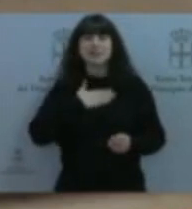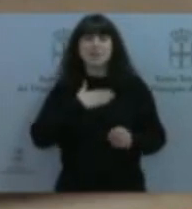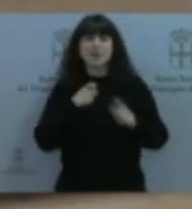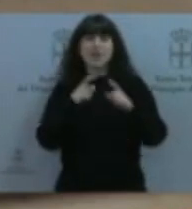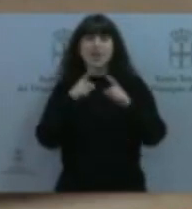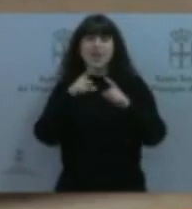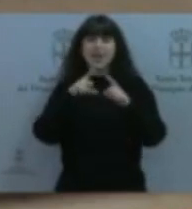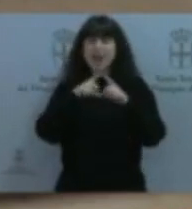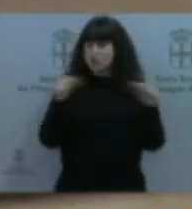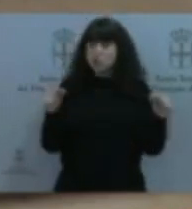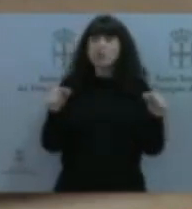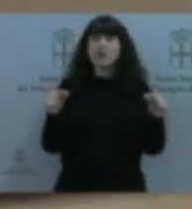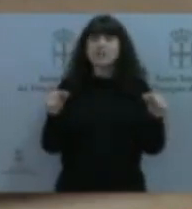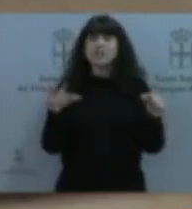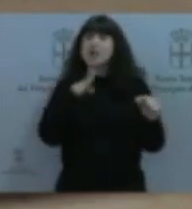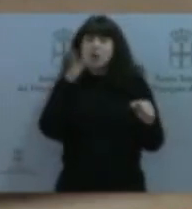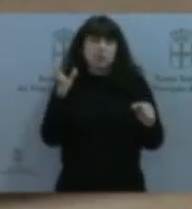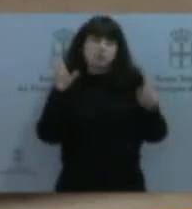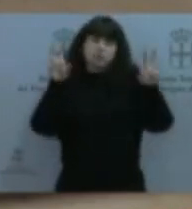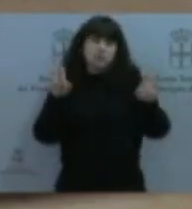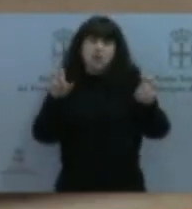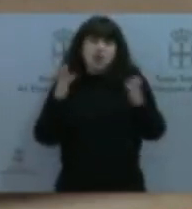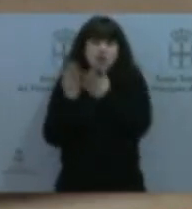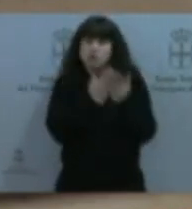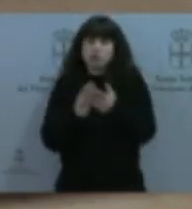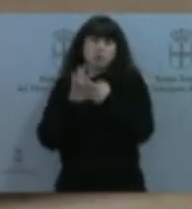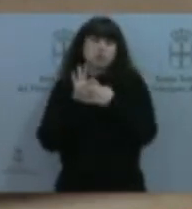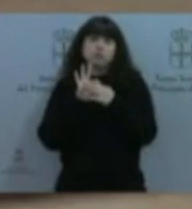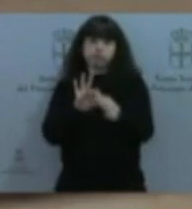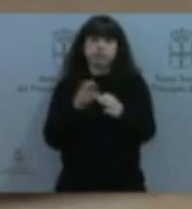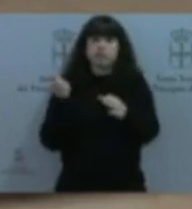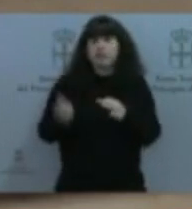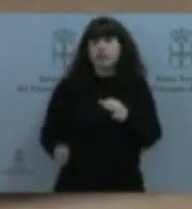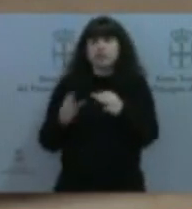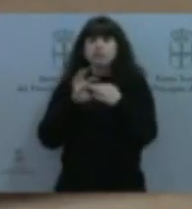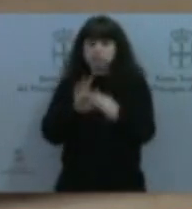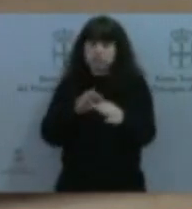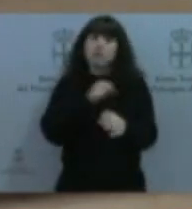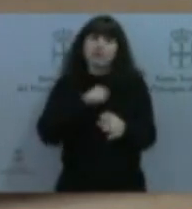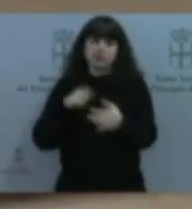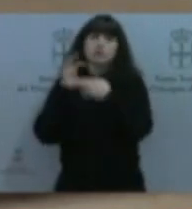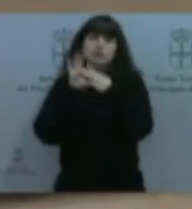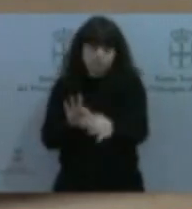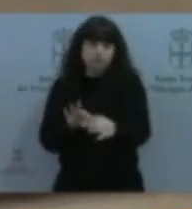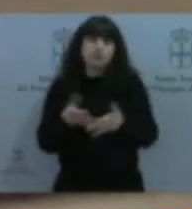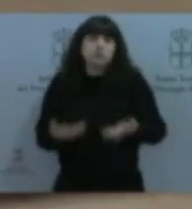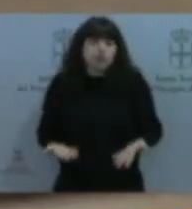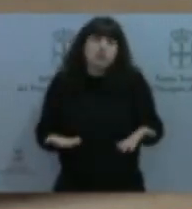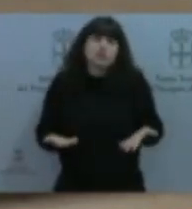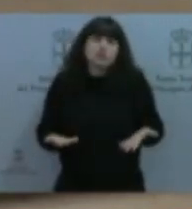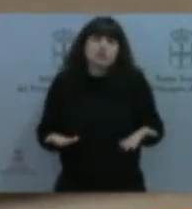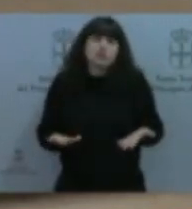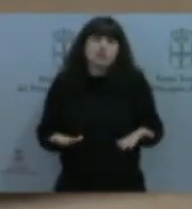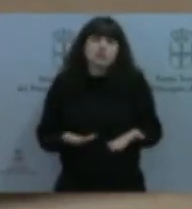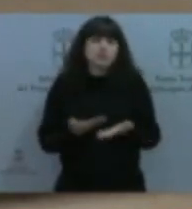académica y también profesional y personal. Y, como digo, pues bueno, nunca está de más. Aprovecho también para